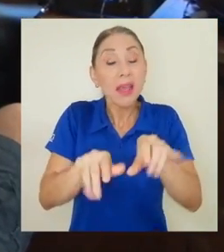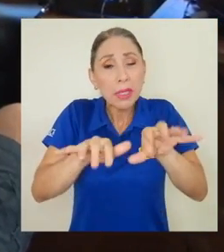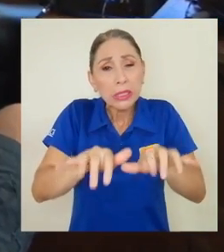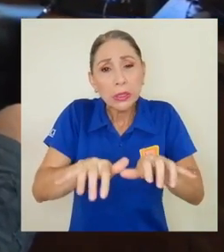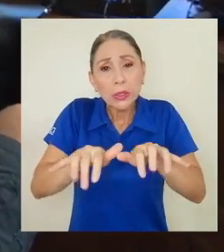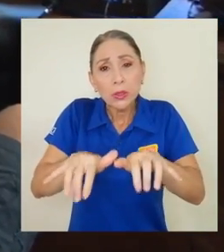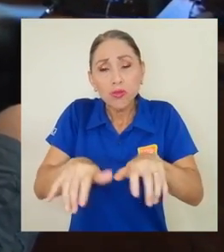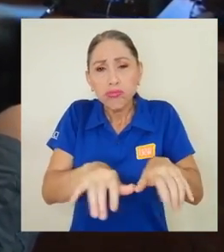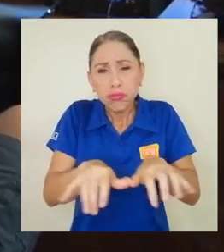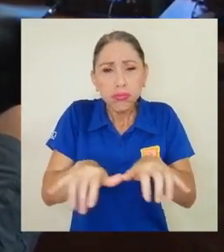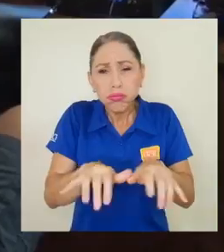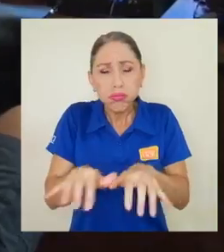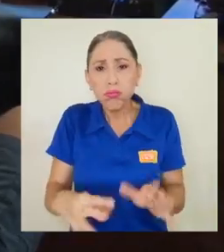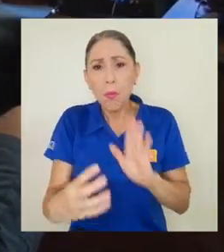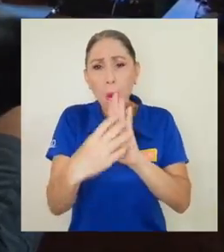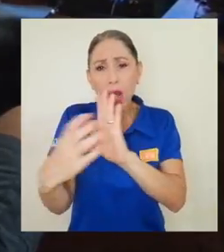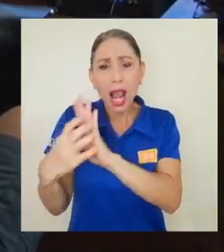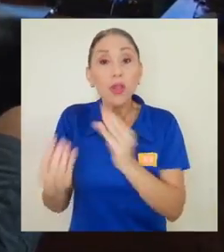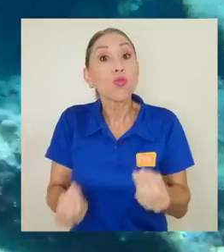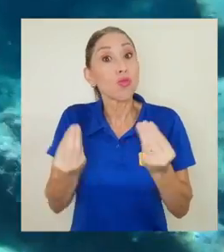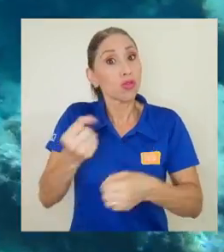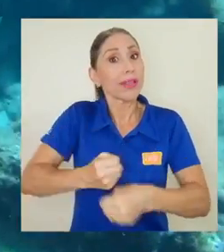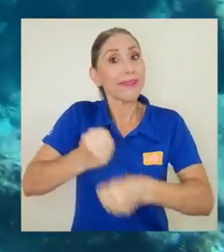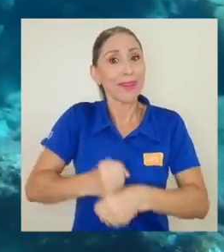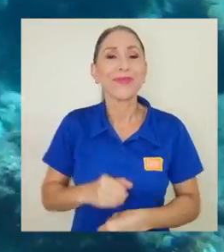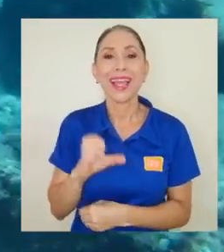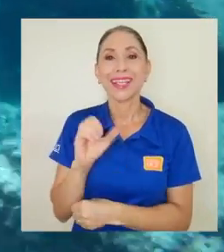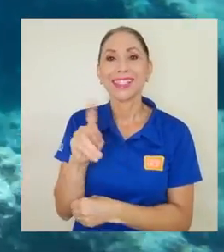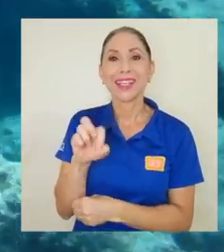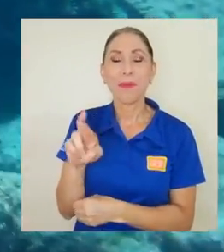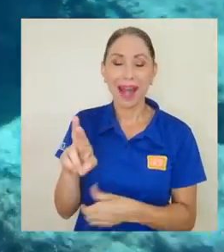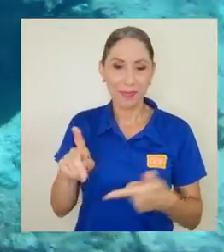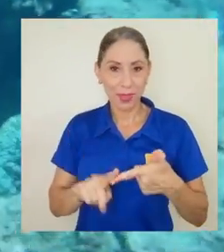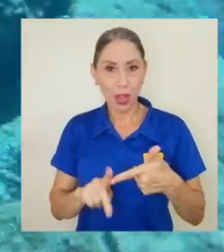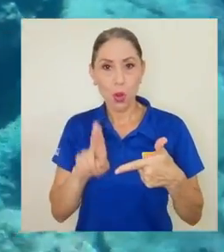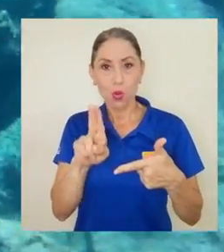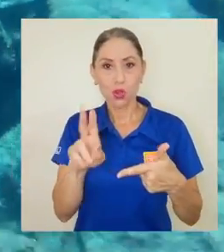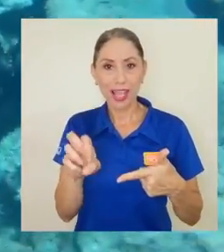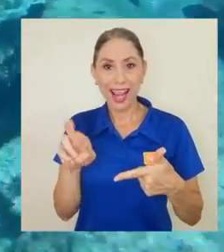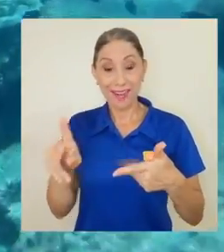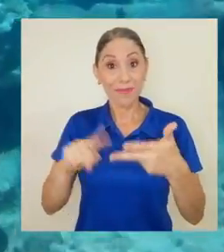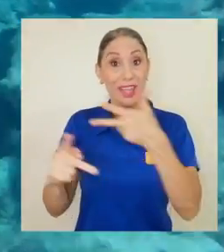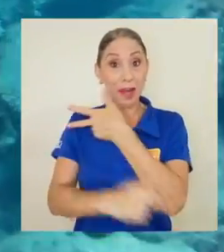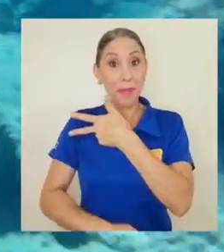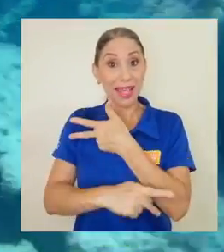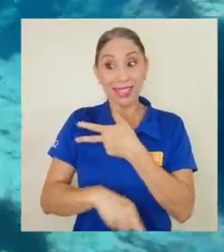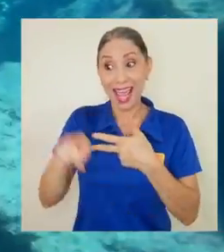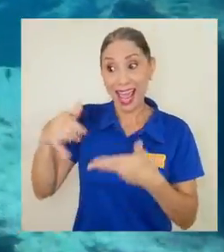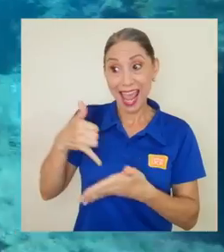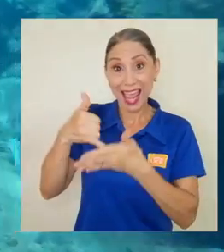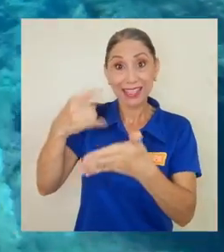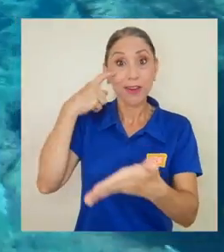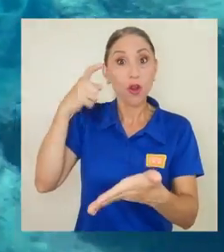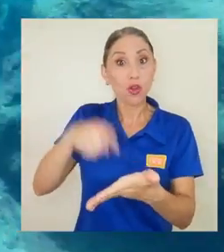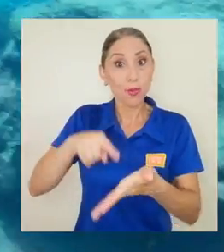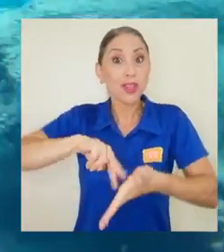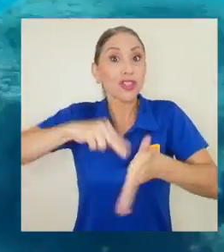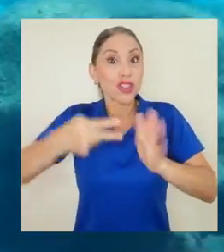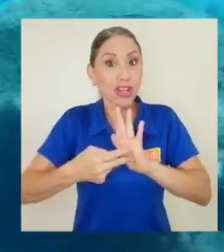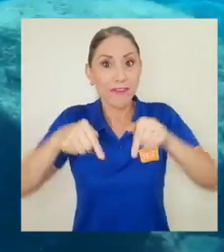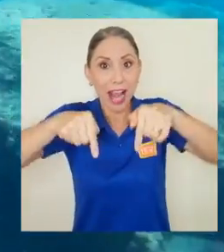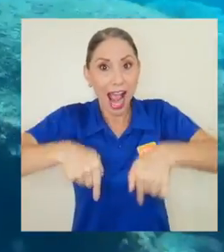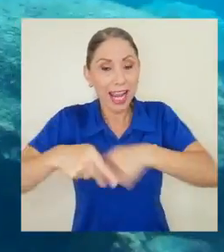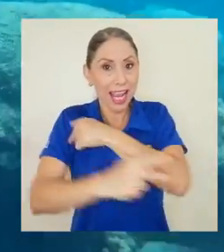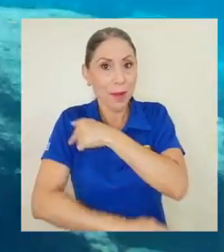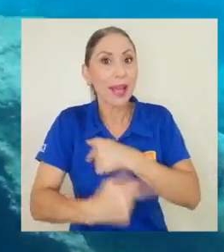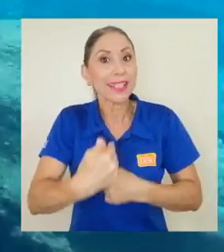hay muchísimo, muchísimo que hacer. Tanto para el CIMAR, la UCR y el país, este reconocimiento ejemplifica que en